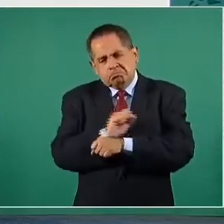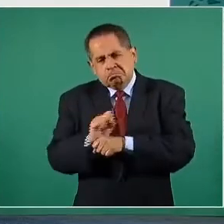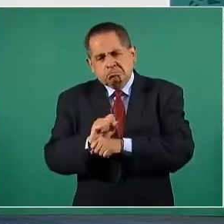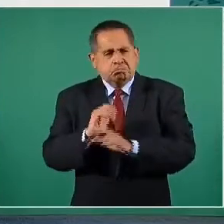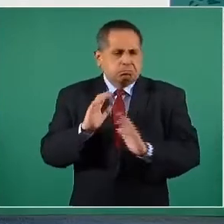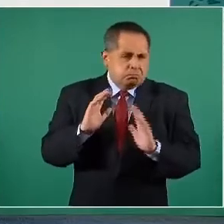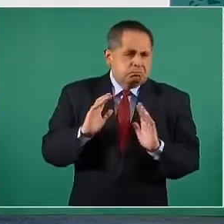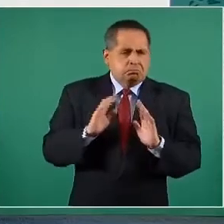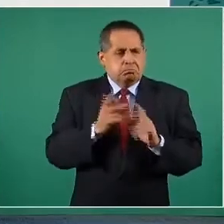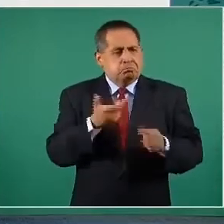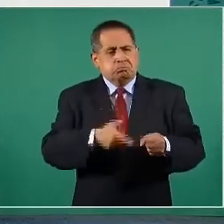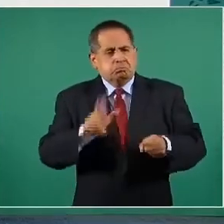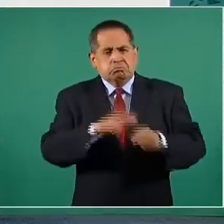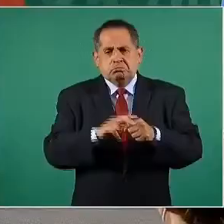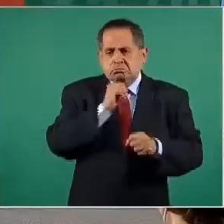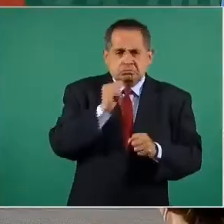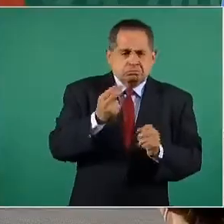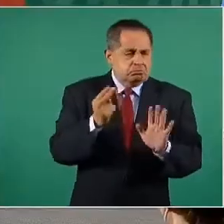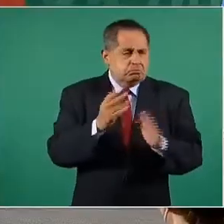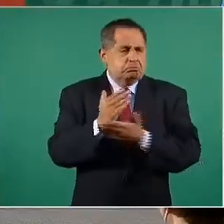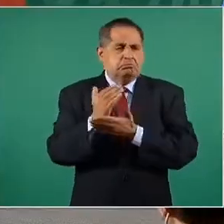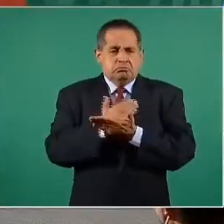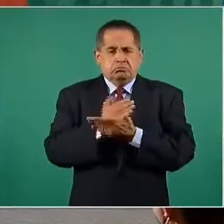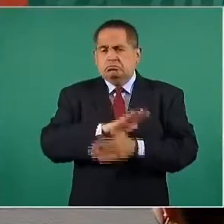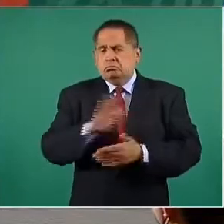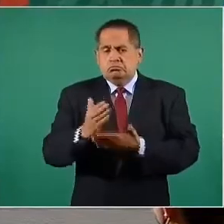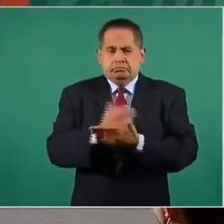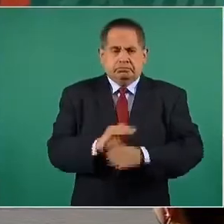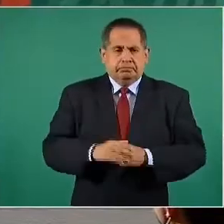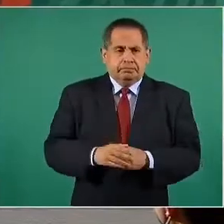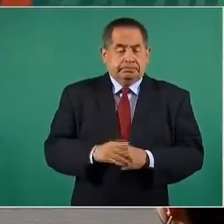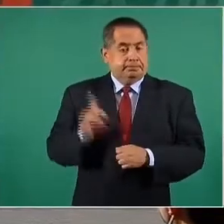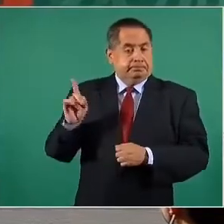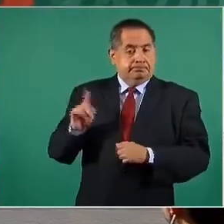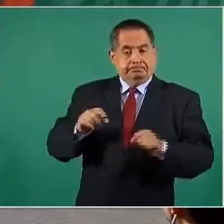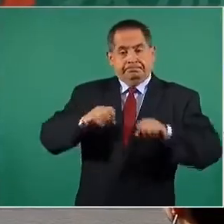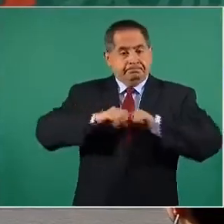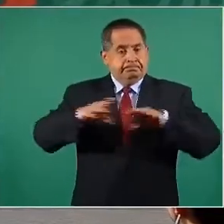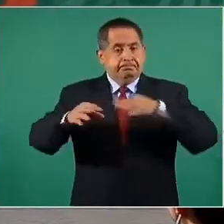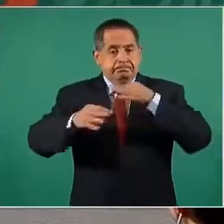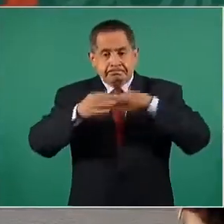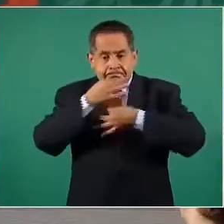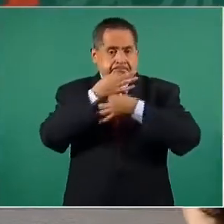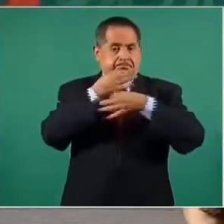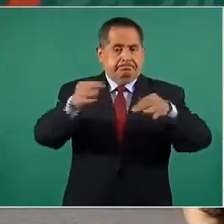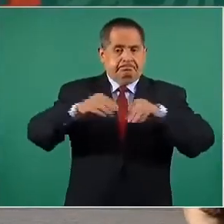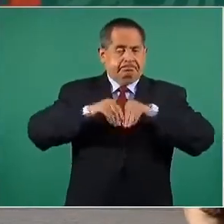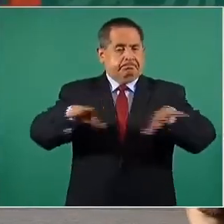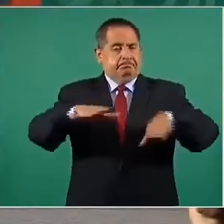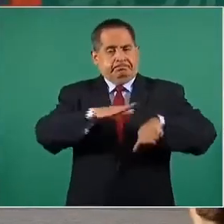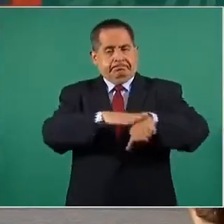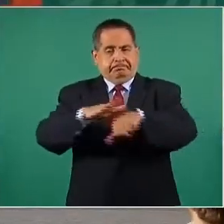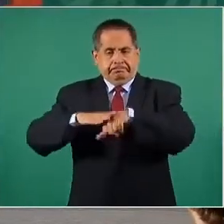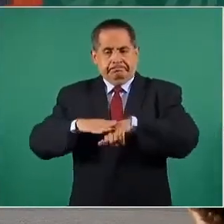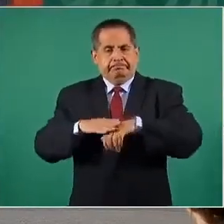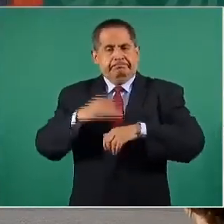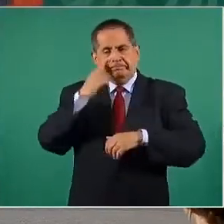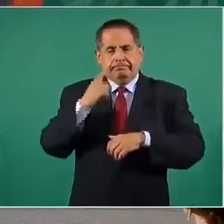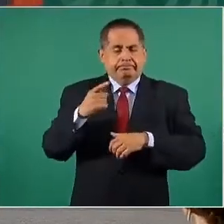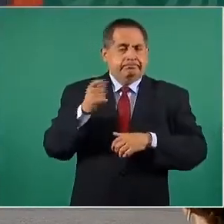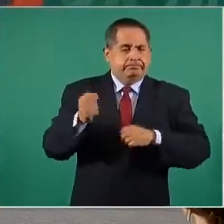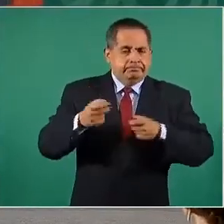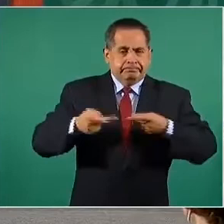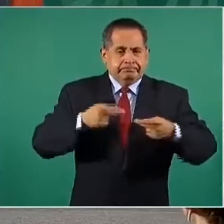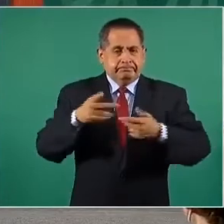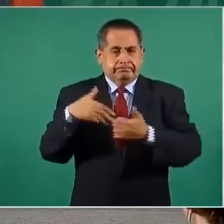reduce la hospitalización. Y la última diapositiva es solamente un anuncio en preparación para esta fase